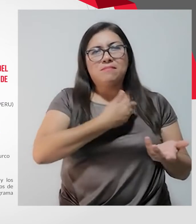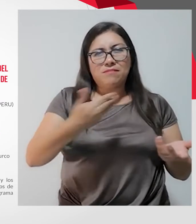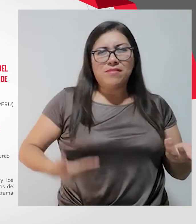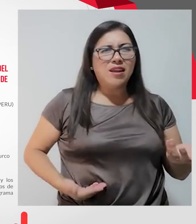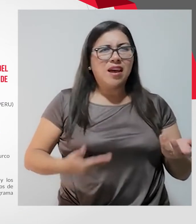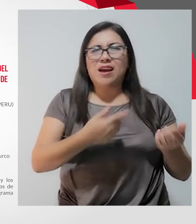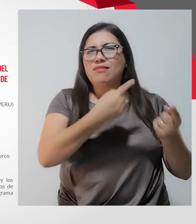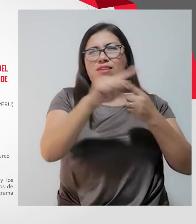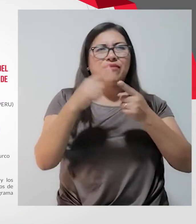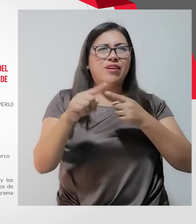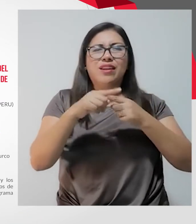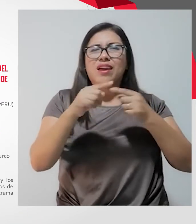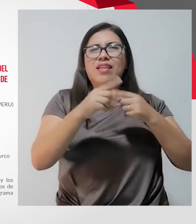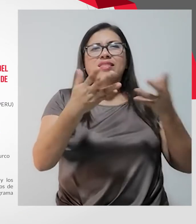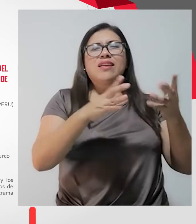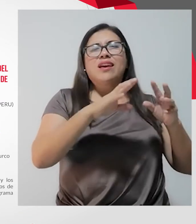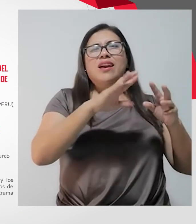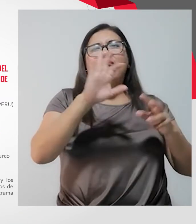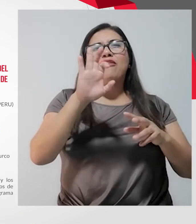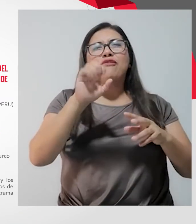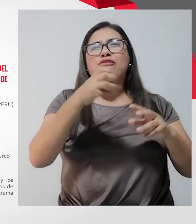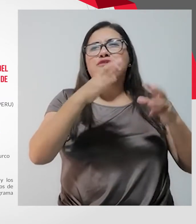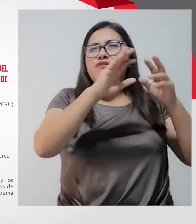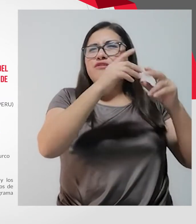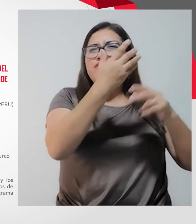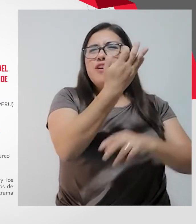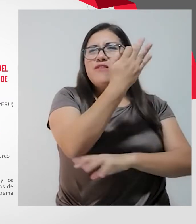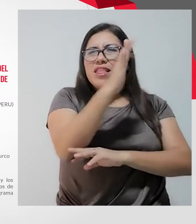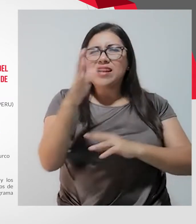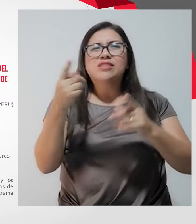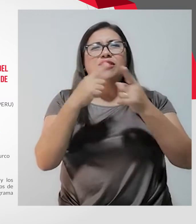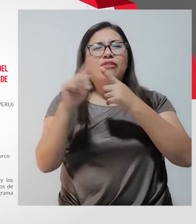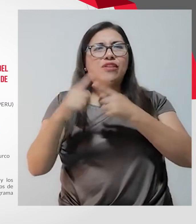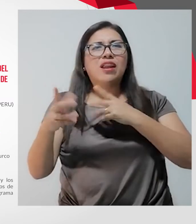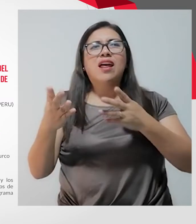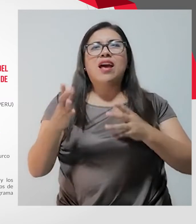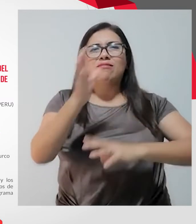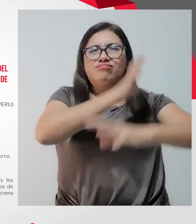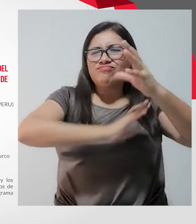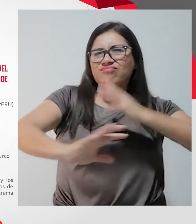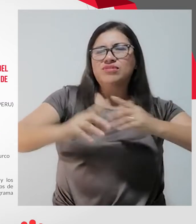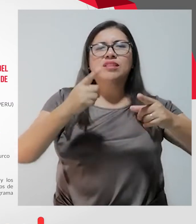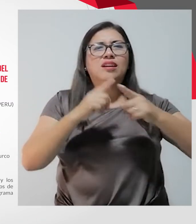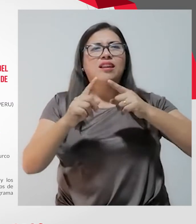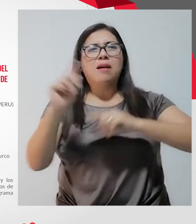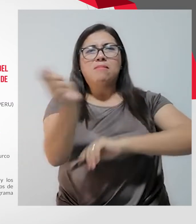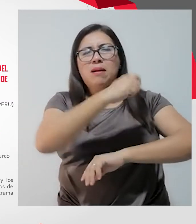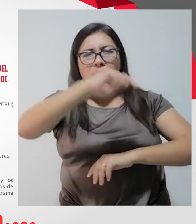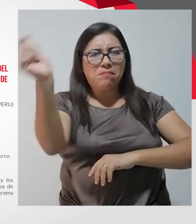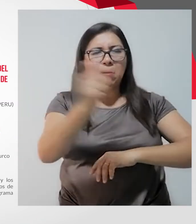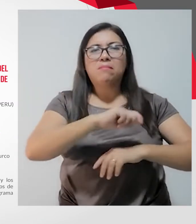presidentes de diferentes federaciones como la de taekwondo, badminton, tenis de mesa,